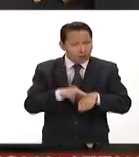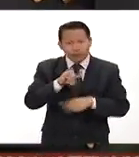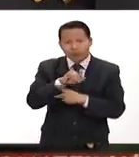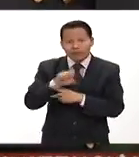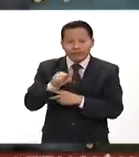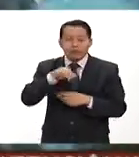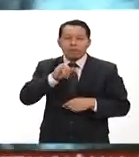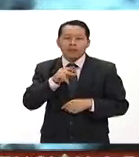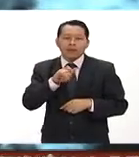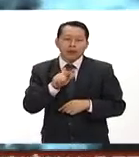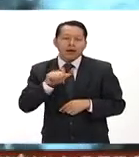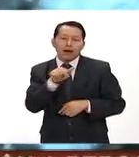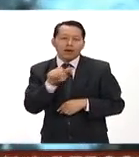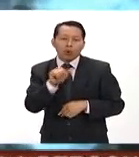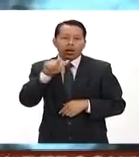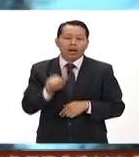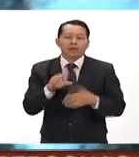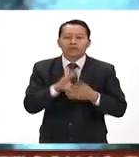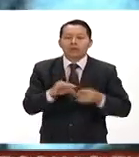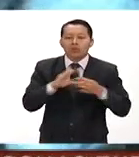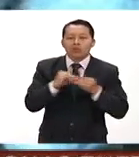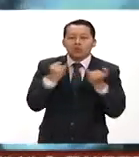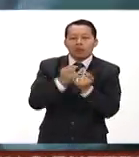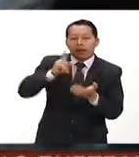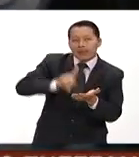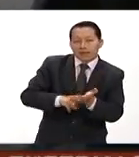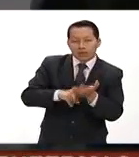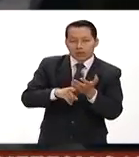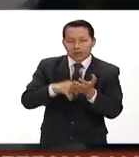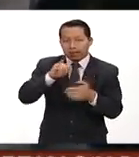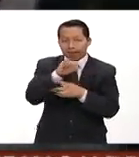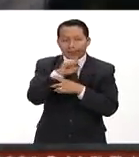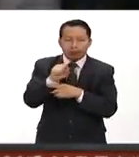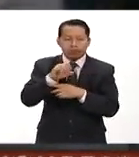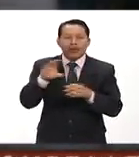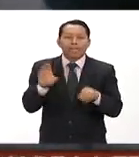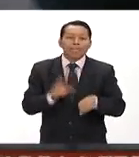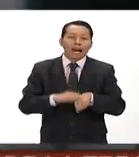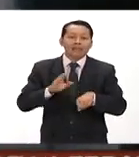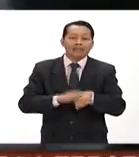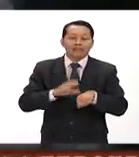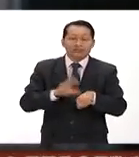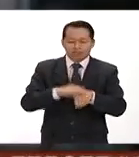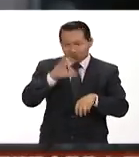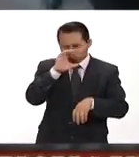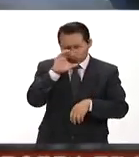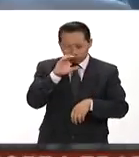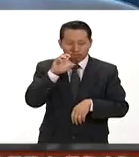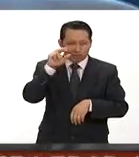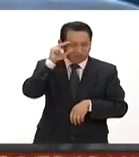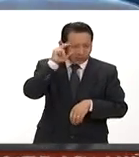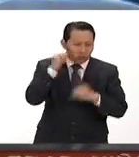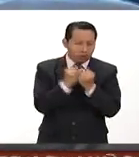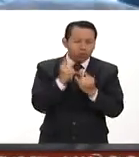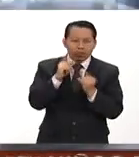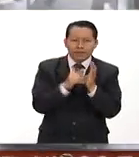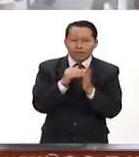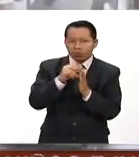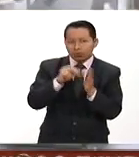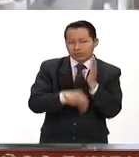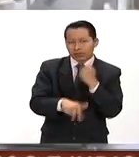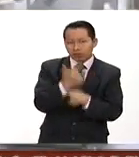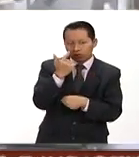Miquel Arriola informó que en el instituto ha aumentado el número de mastografías de alrededor de un millón en 2012